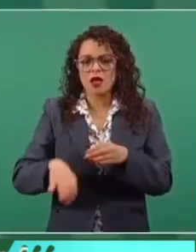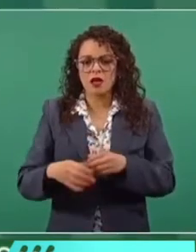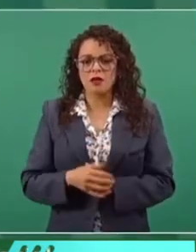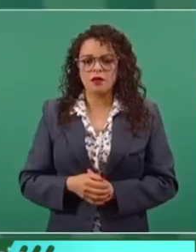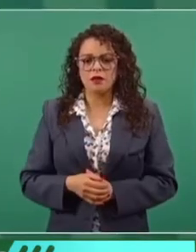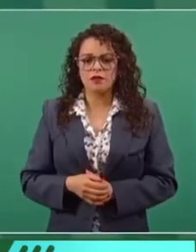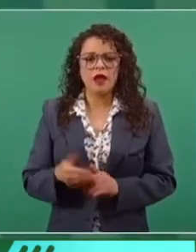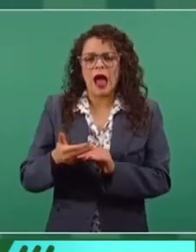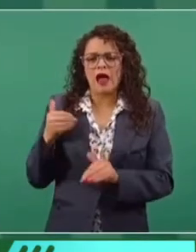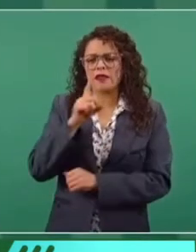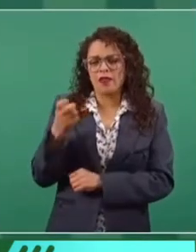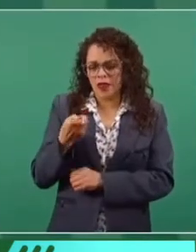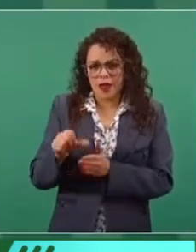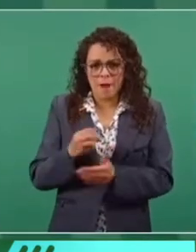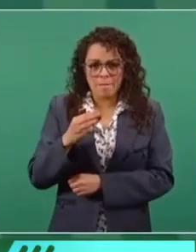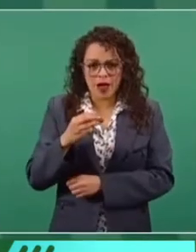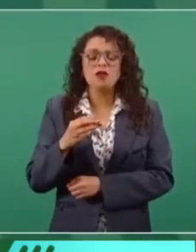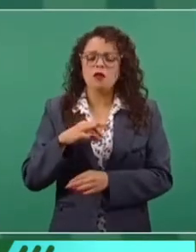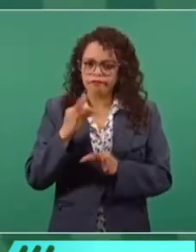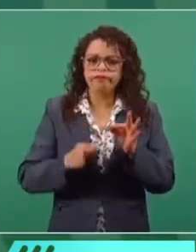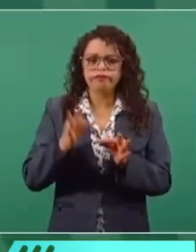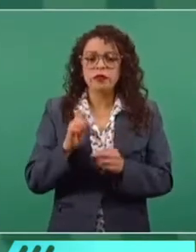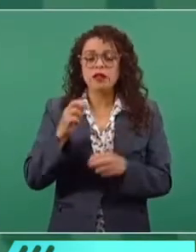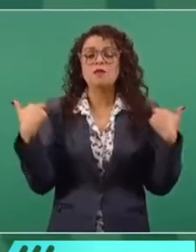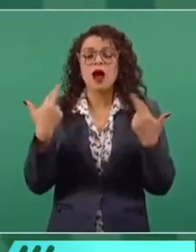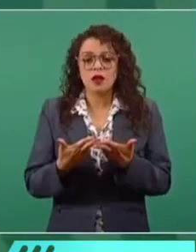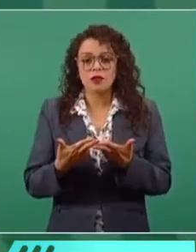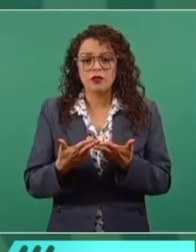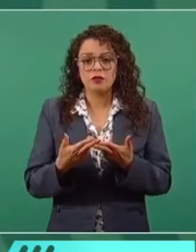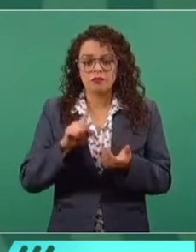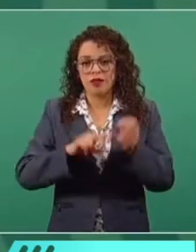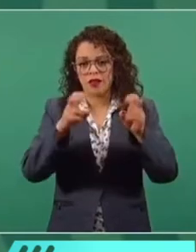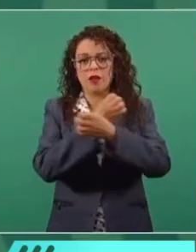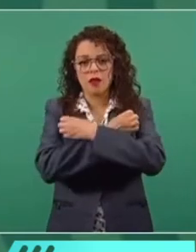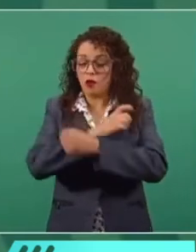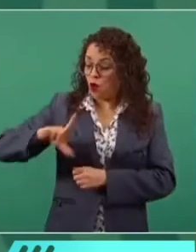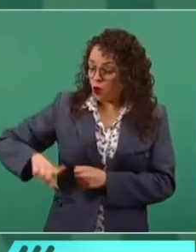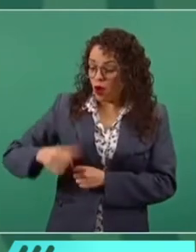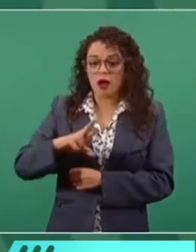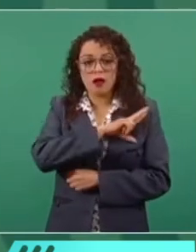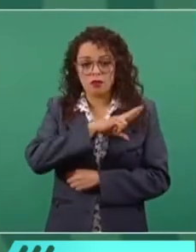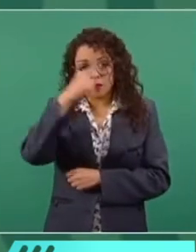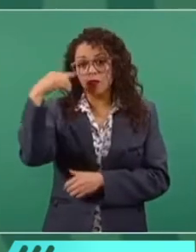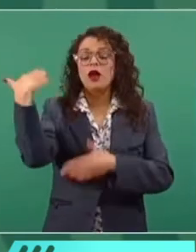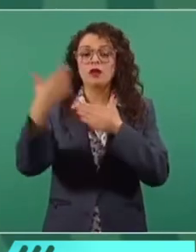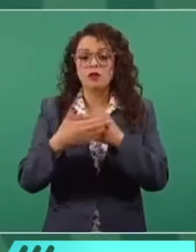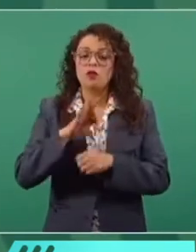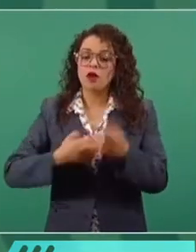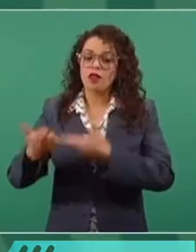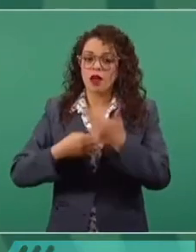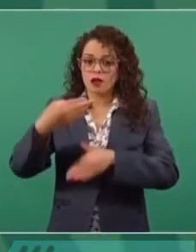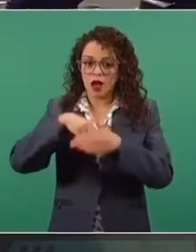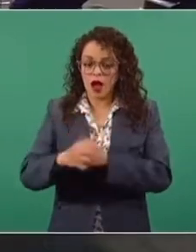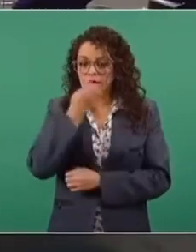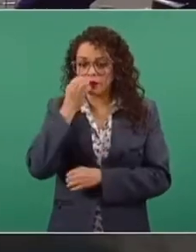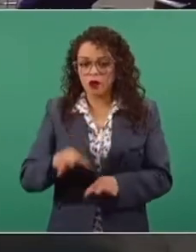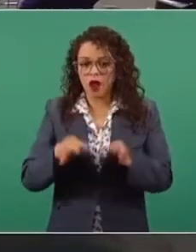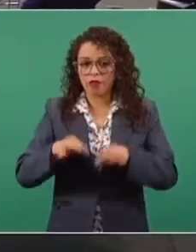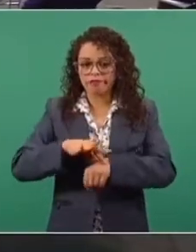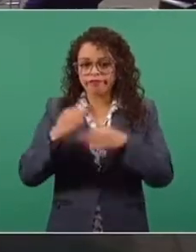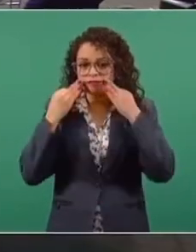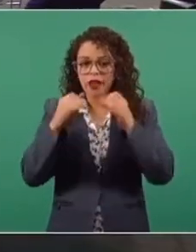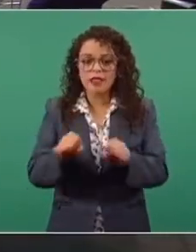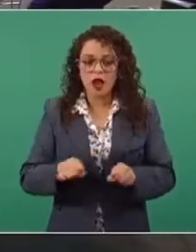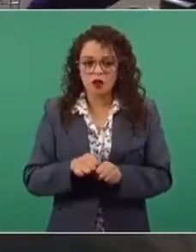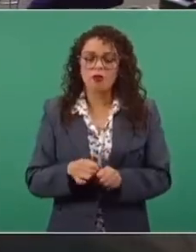concluya mayo, terminamos de vacunar a todos los maestros, tanto de escuelas privadas como de escuelas públicas, para el regreso o reinicio de clases presenciales. Entonces, vamos avanzando.